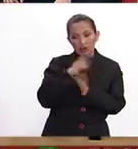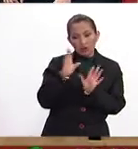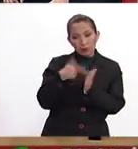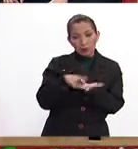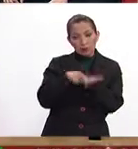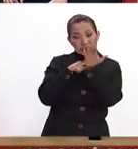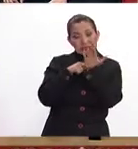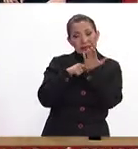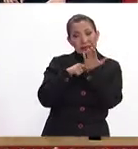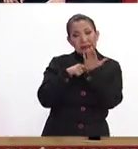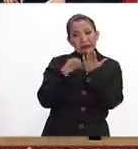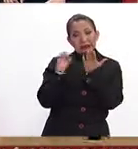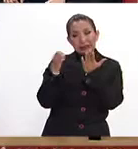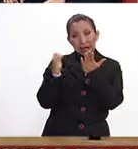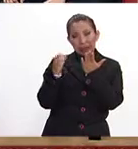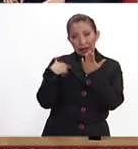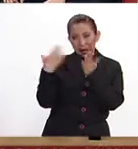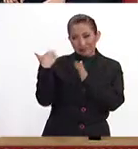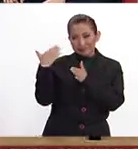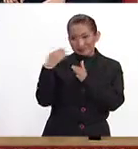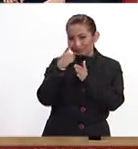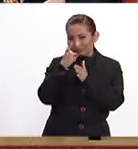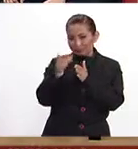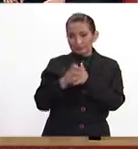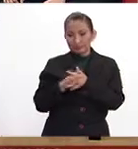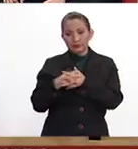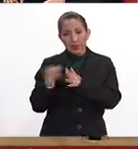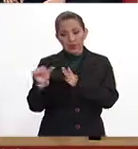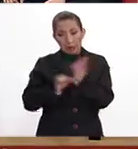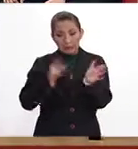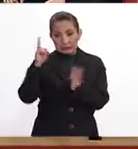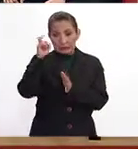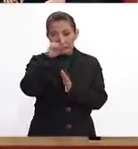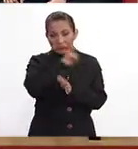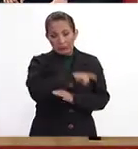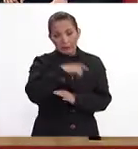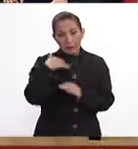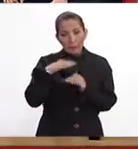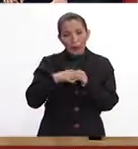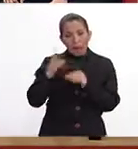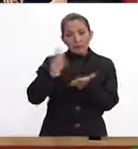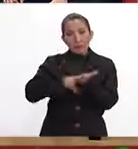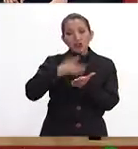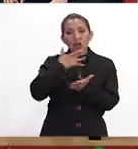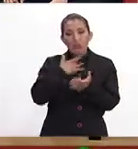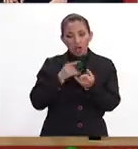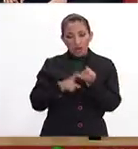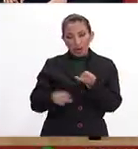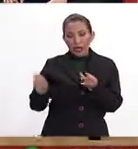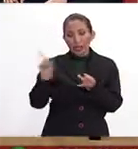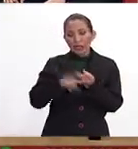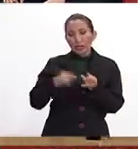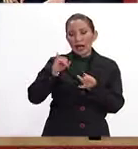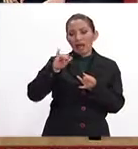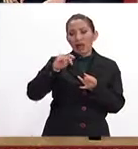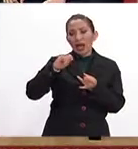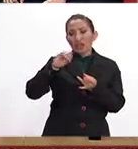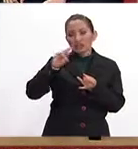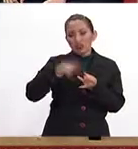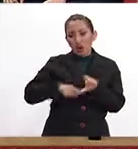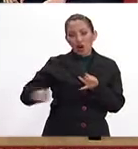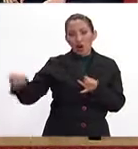indicador y enero, lo comentamos aquí, fue un mes difícil, incremento del precio de la gasolina, alza de la inflación,